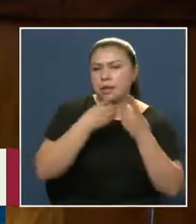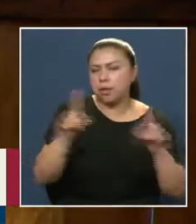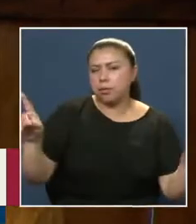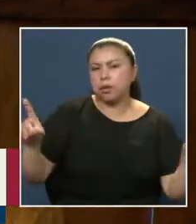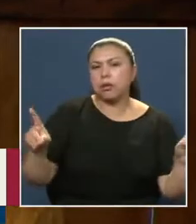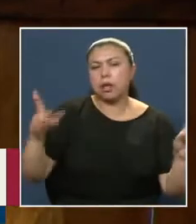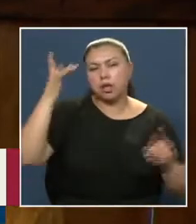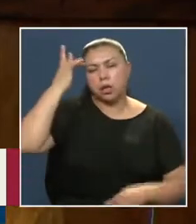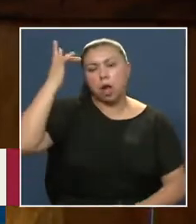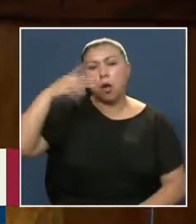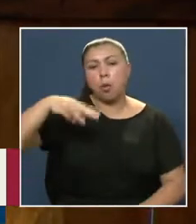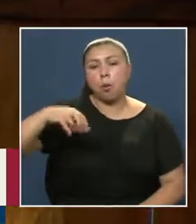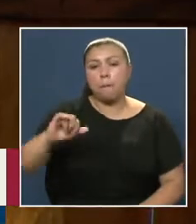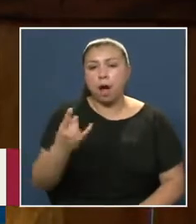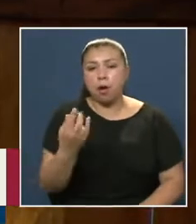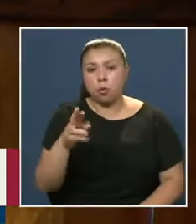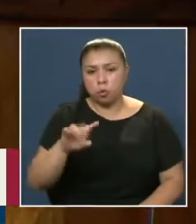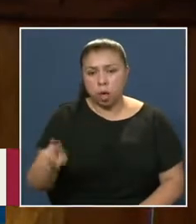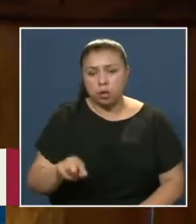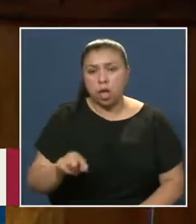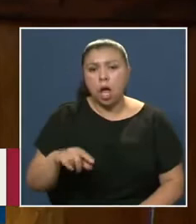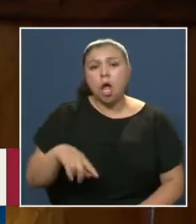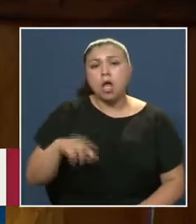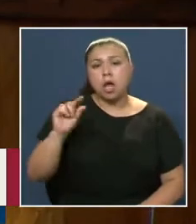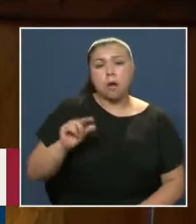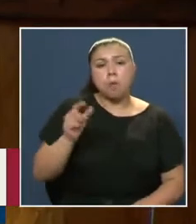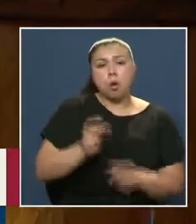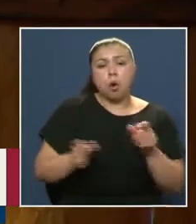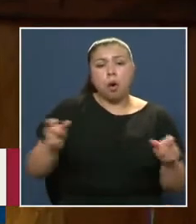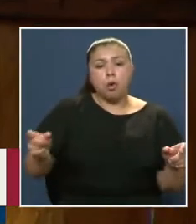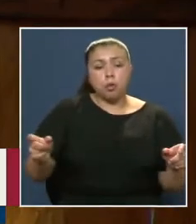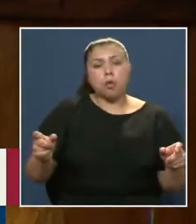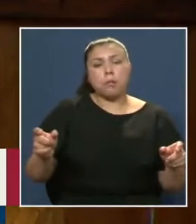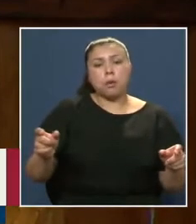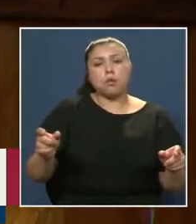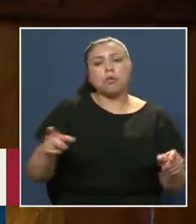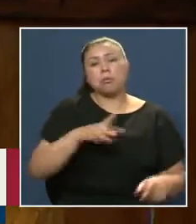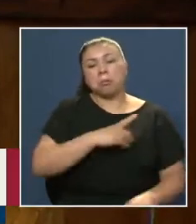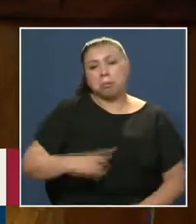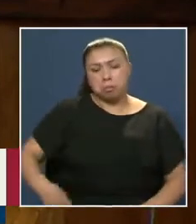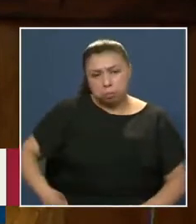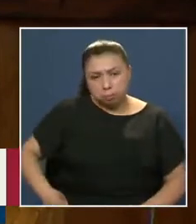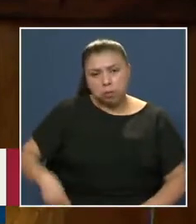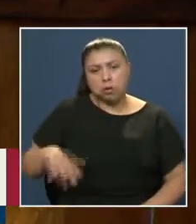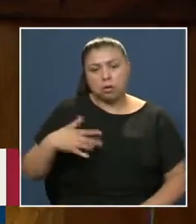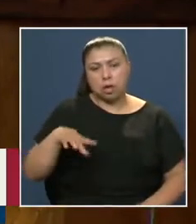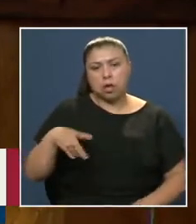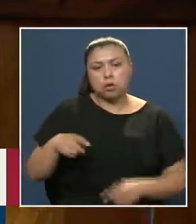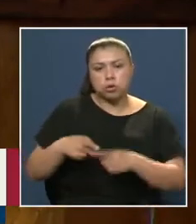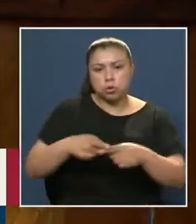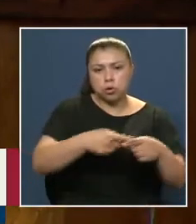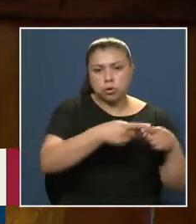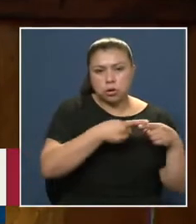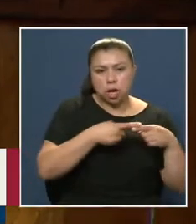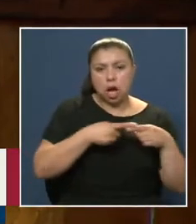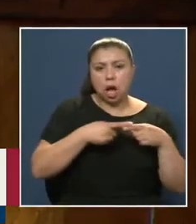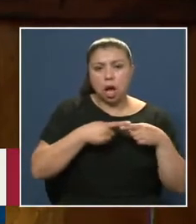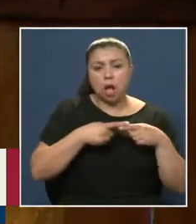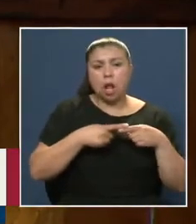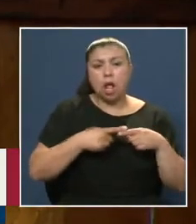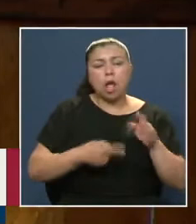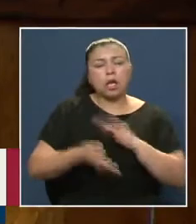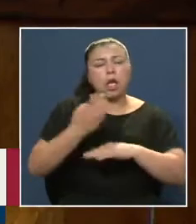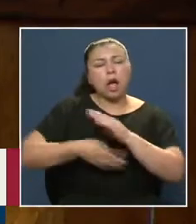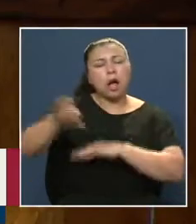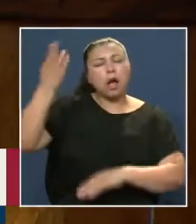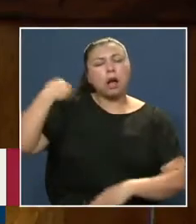intelectual Como Madurás Que como pocos Supo interpretar Las claves Políticas y sociales Que caracterizaban Nuestro país En aquella